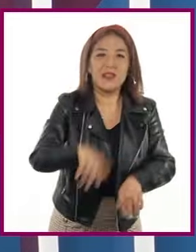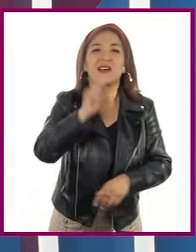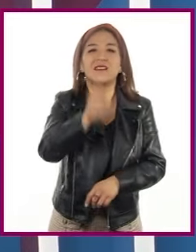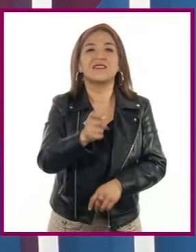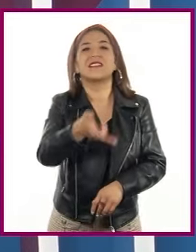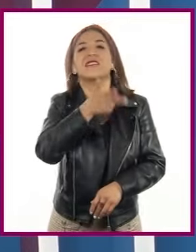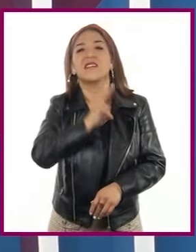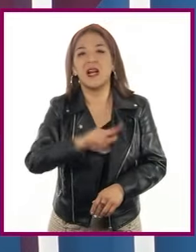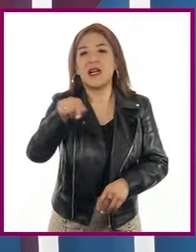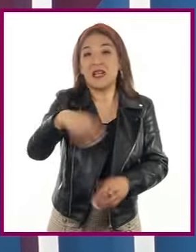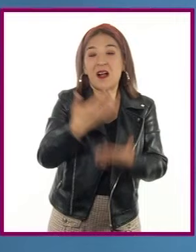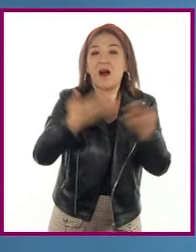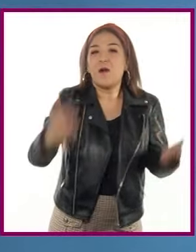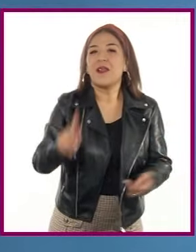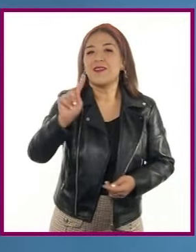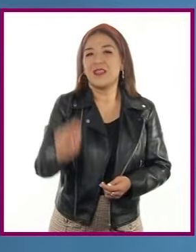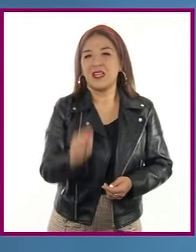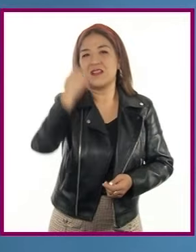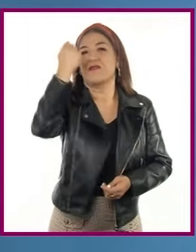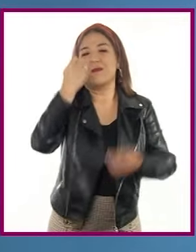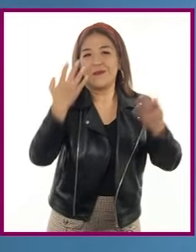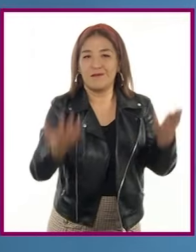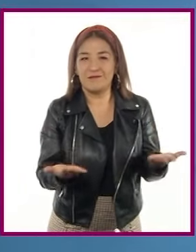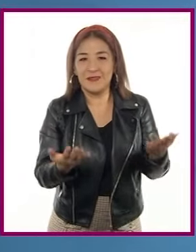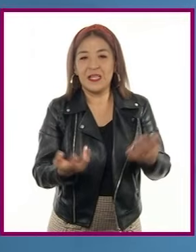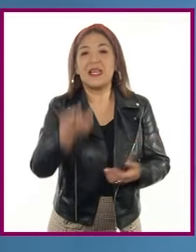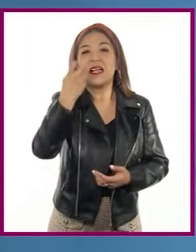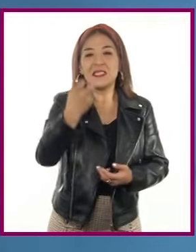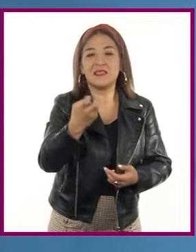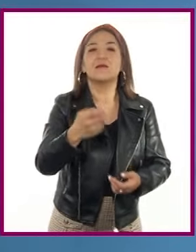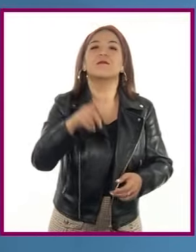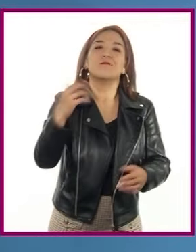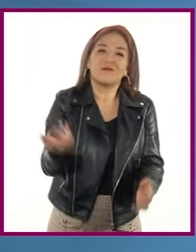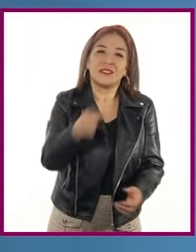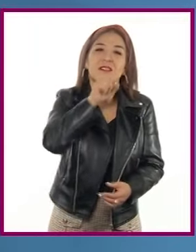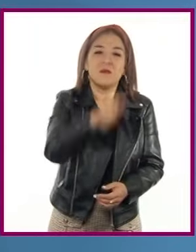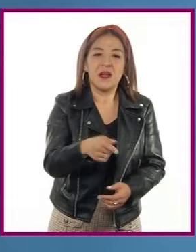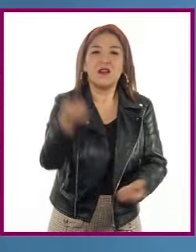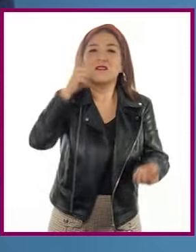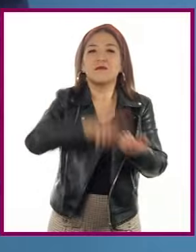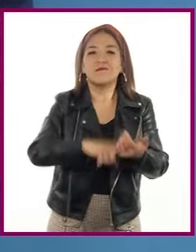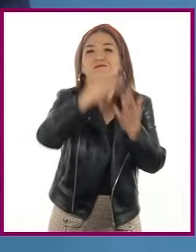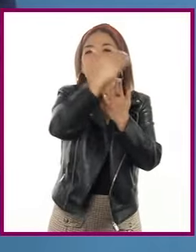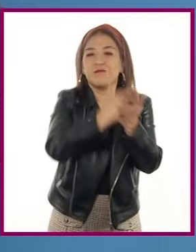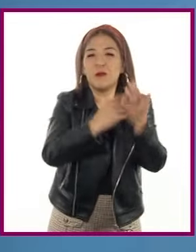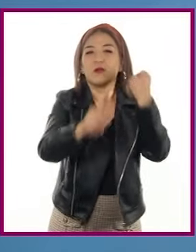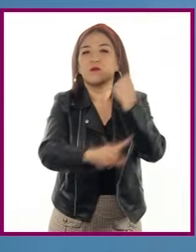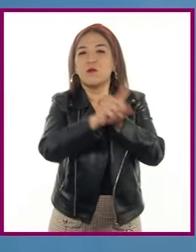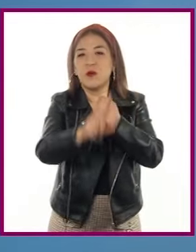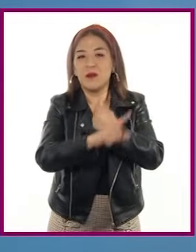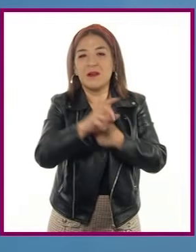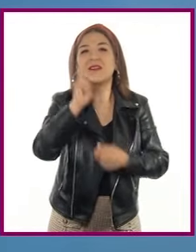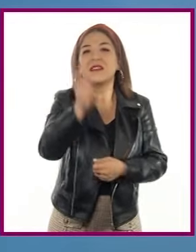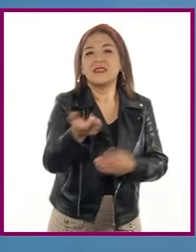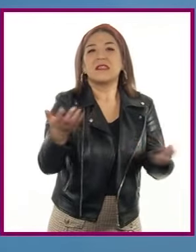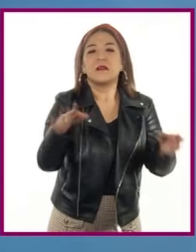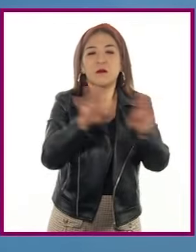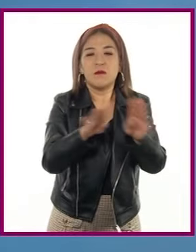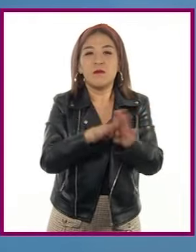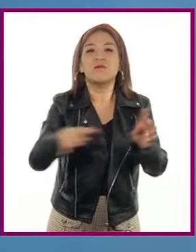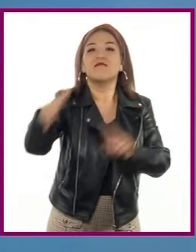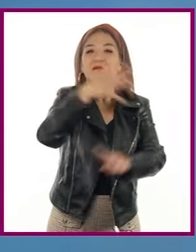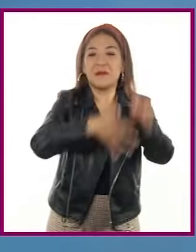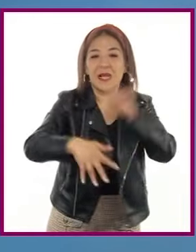de las tecnologías actuales. Lo cual contribuye a menudo al agotamiento de los recursos acuáticos, la